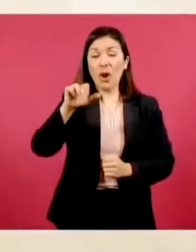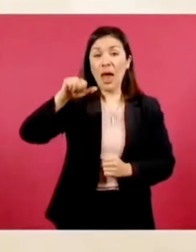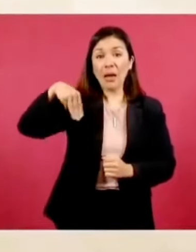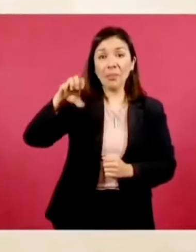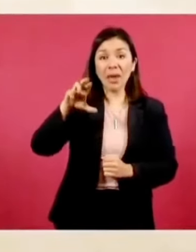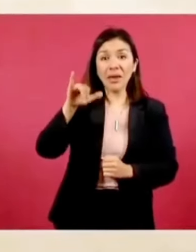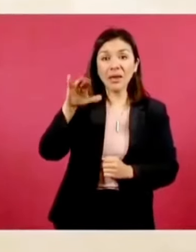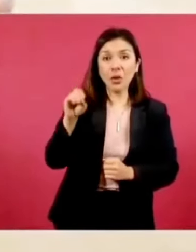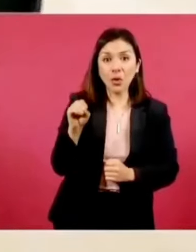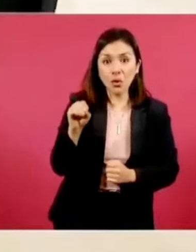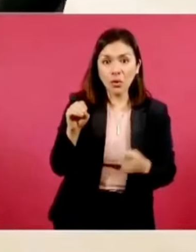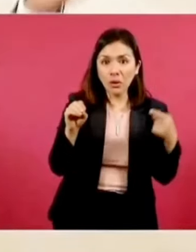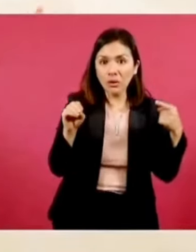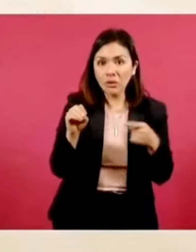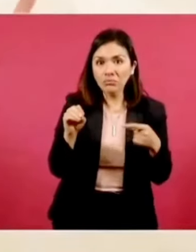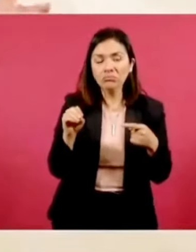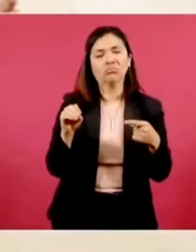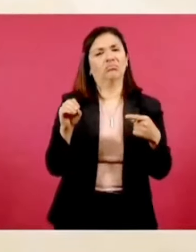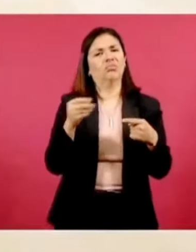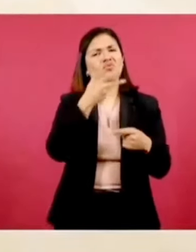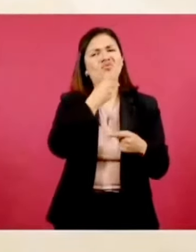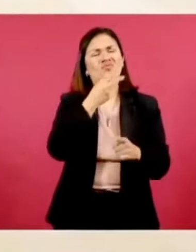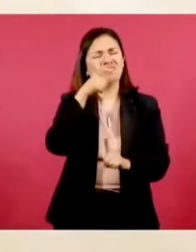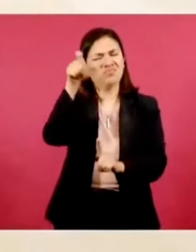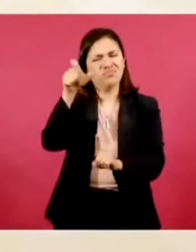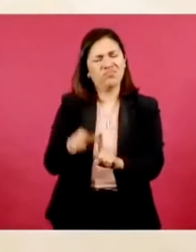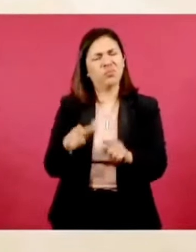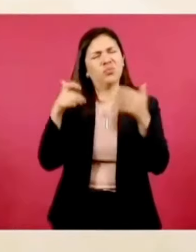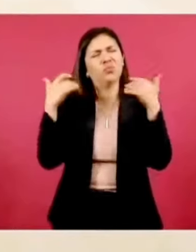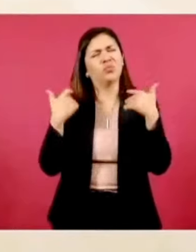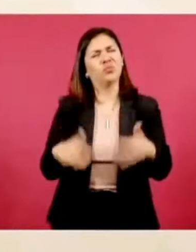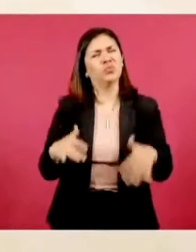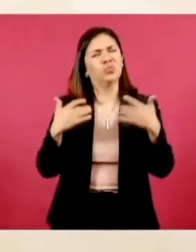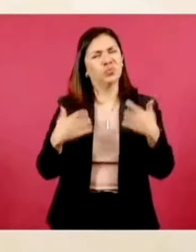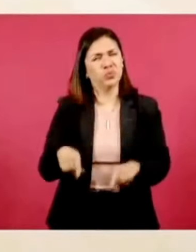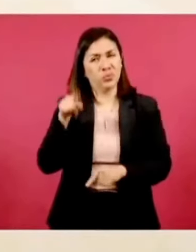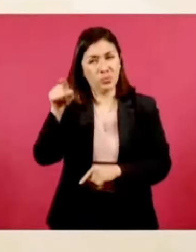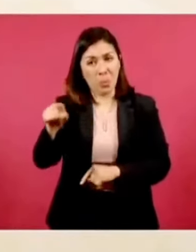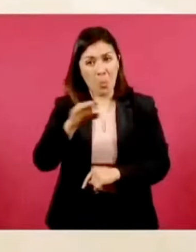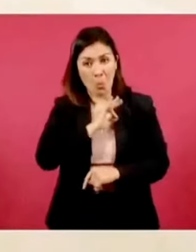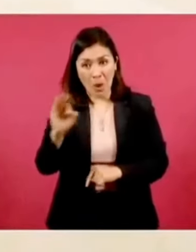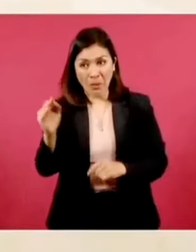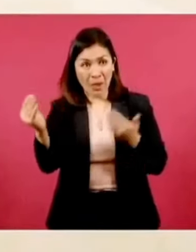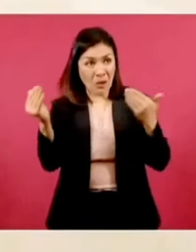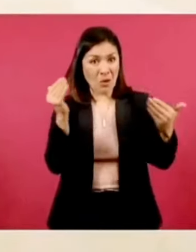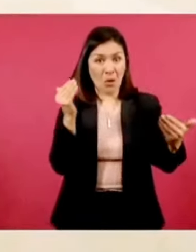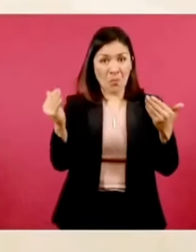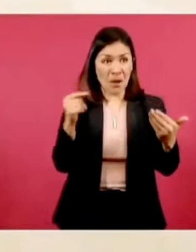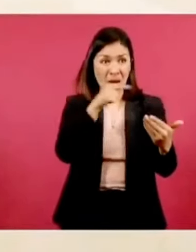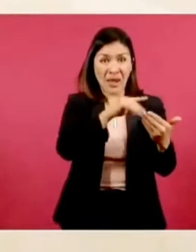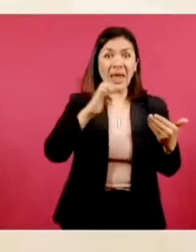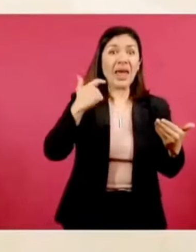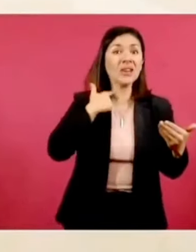que es un hombre íntegro, ¿cómo se va a comparar con el gobernador anterior?